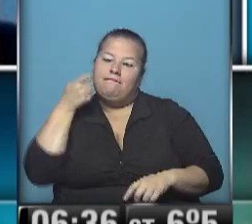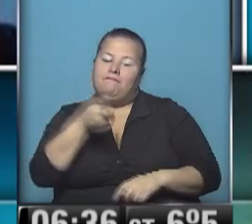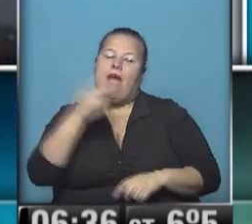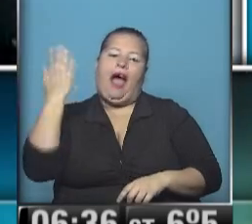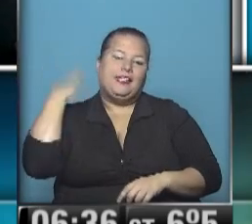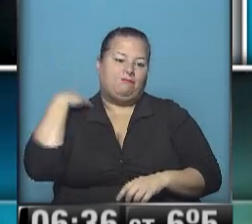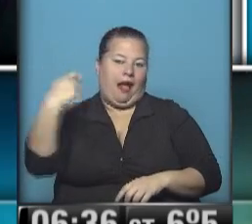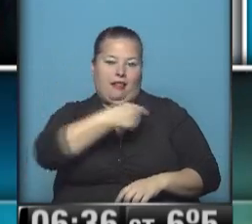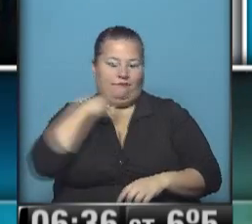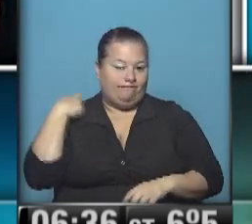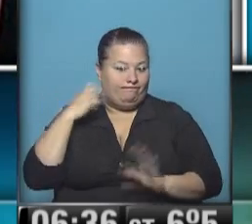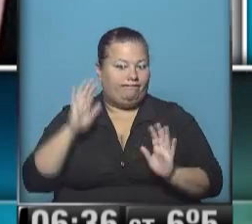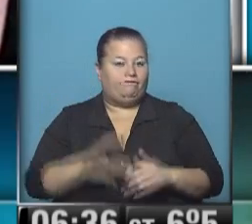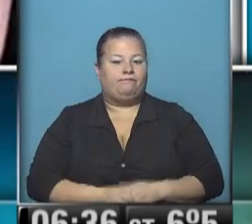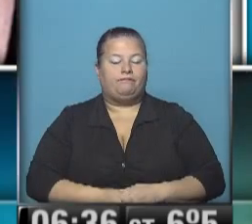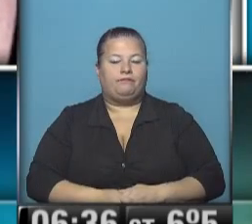detrás a su esposa.